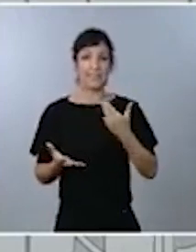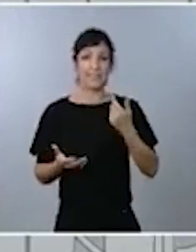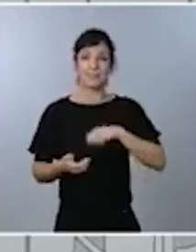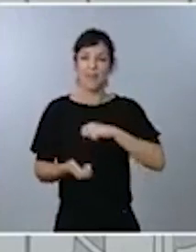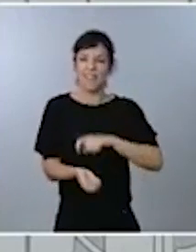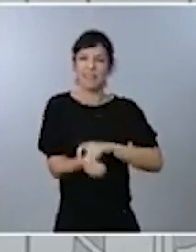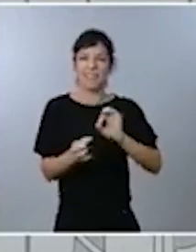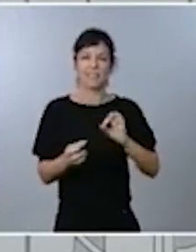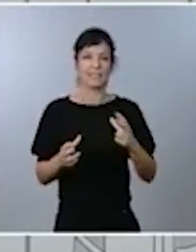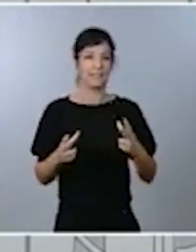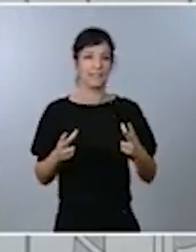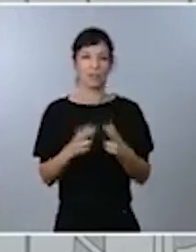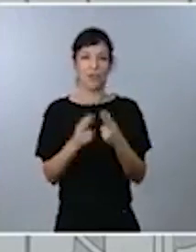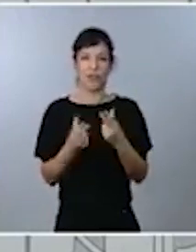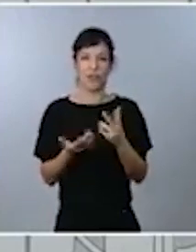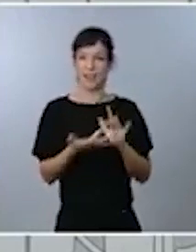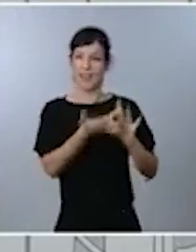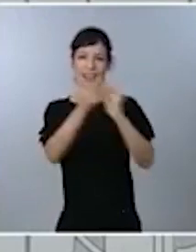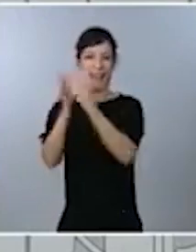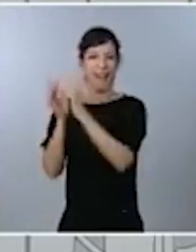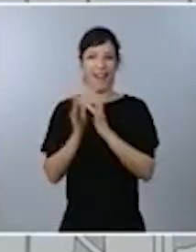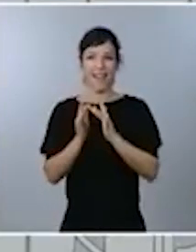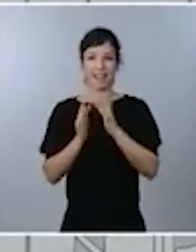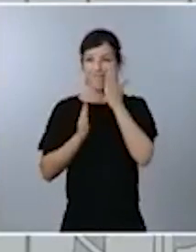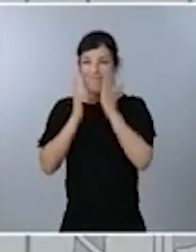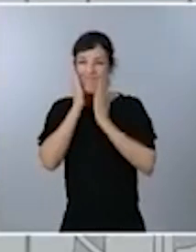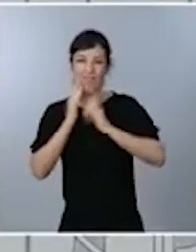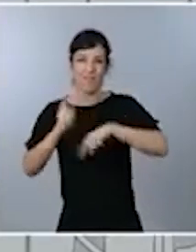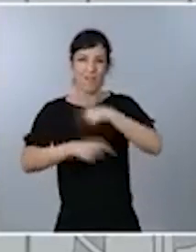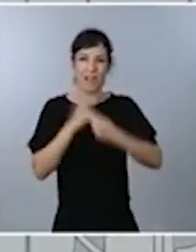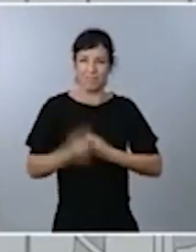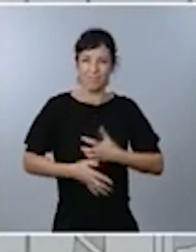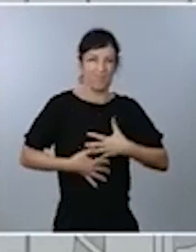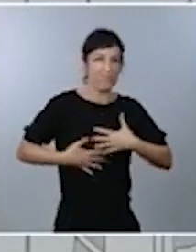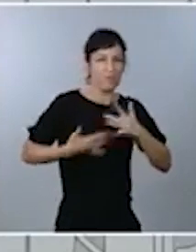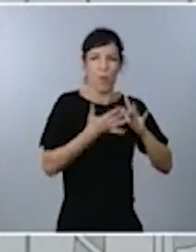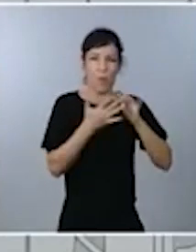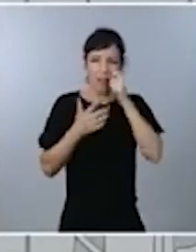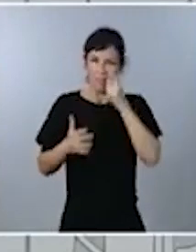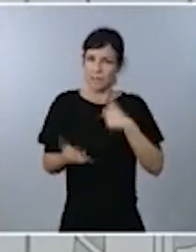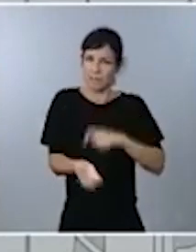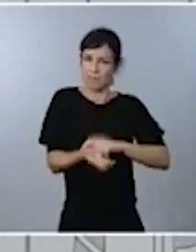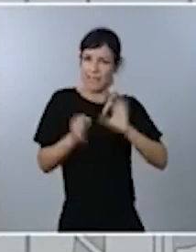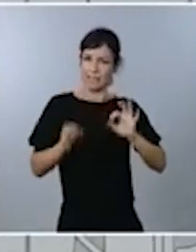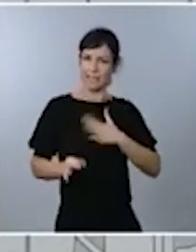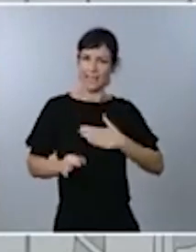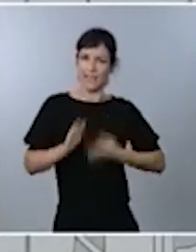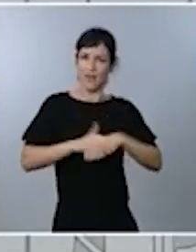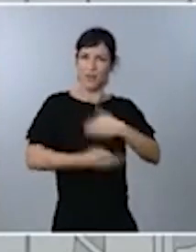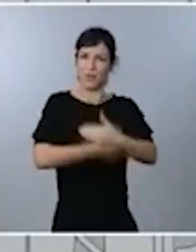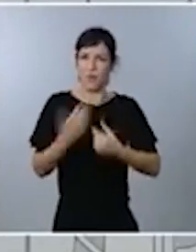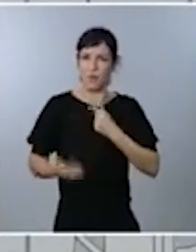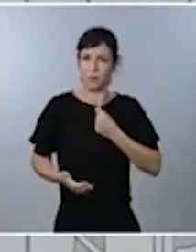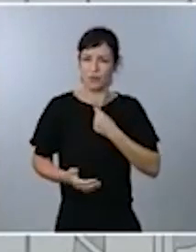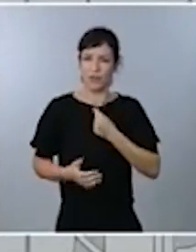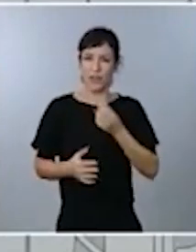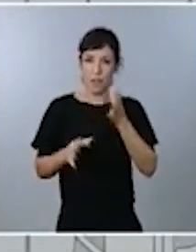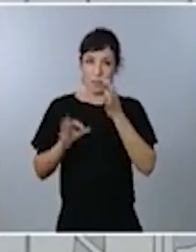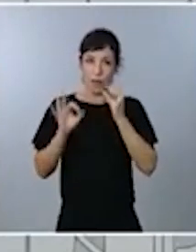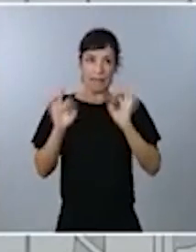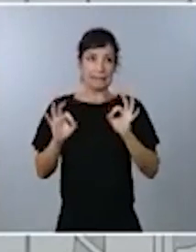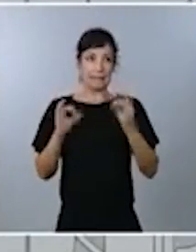tenemos pasión por el contacto humano, nos gusta ser así y queremos además seguir siéndolo. Porque es así como entendemos la vida.